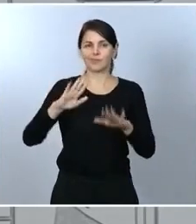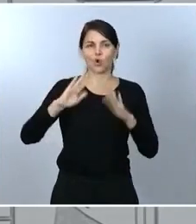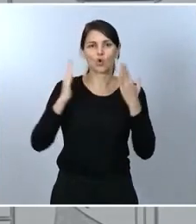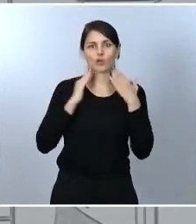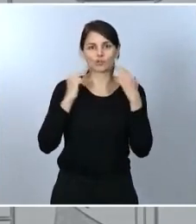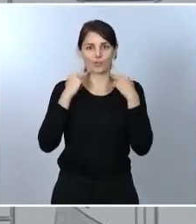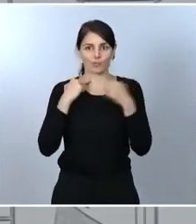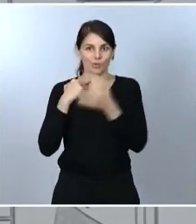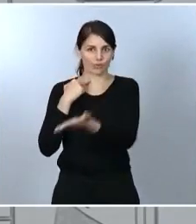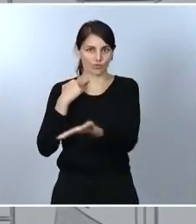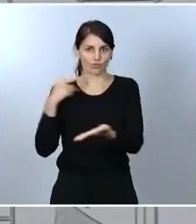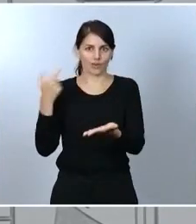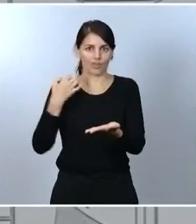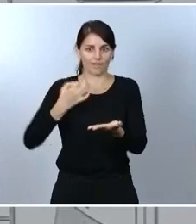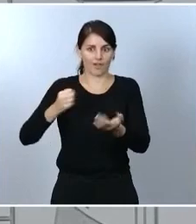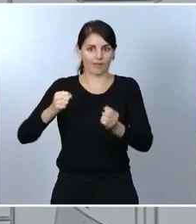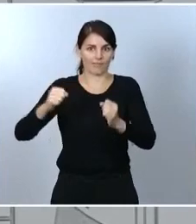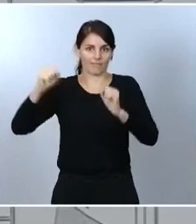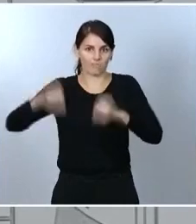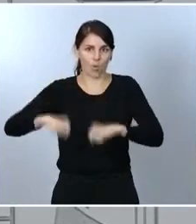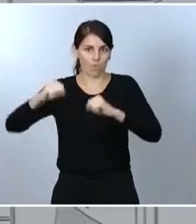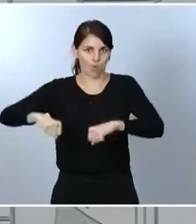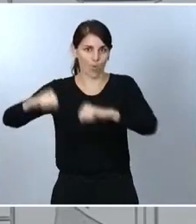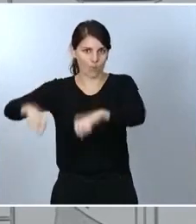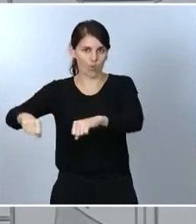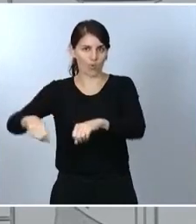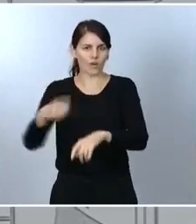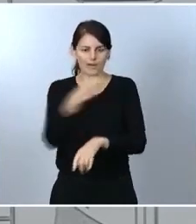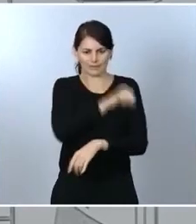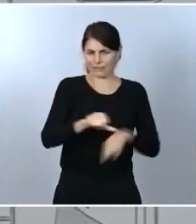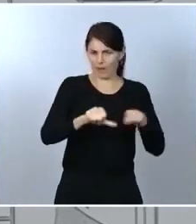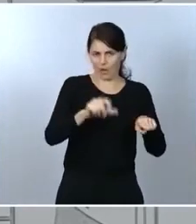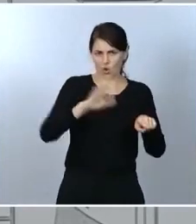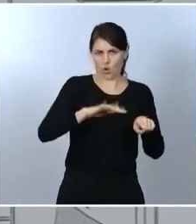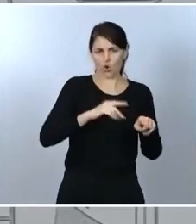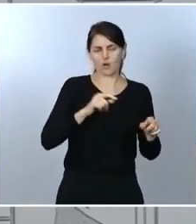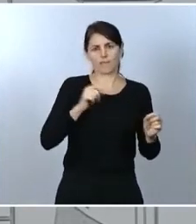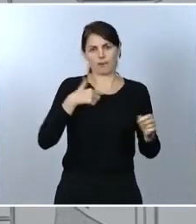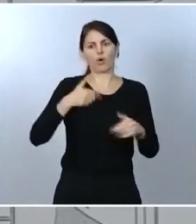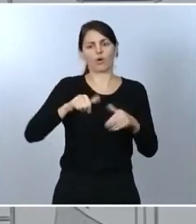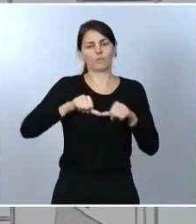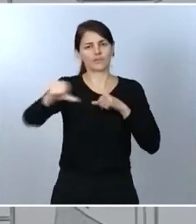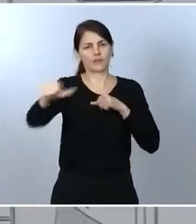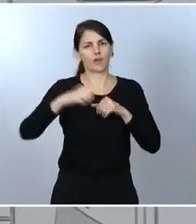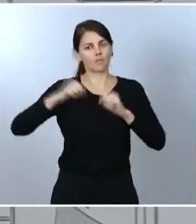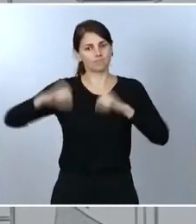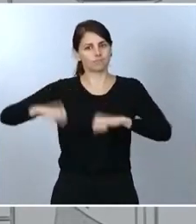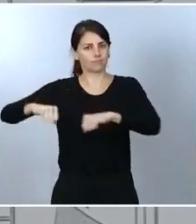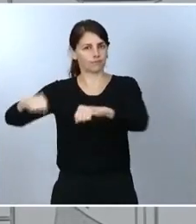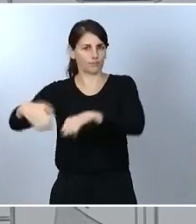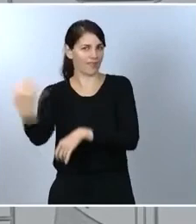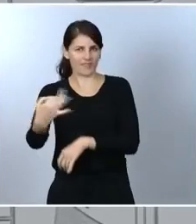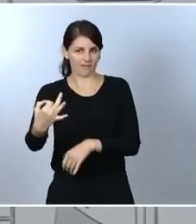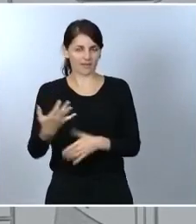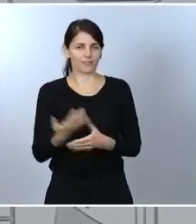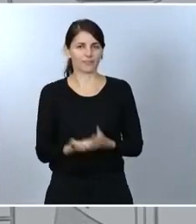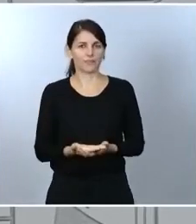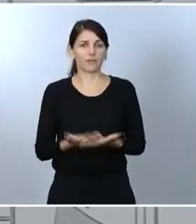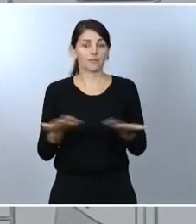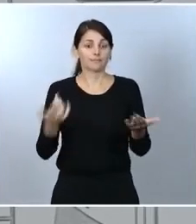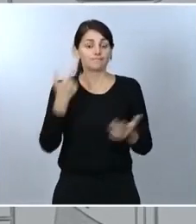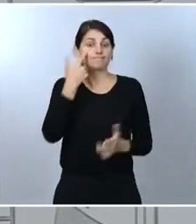vayamos a debatir la prórroga, sino a lo largo de los próximos meses, como consecuencia de que, esperemos, las medidas surtan efecto y, por tanto,